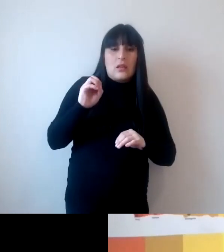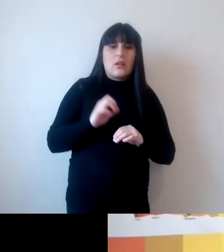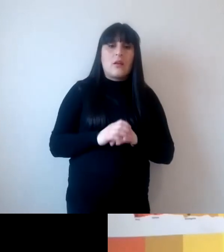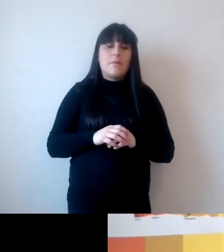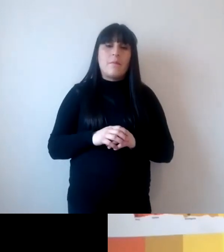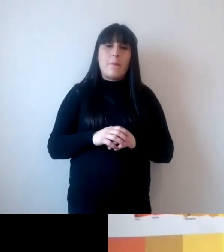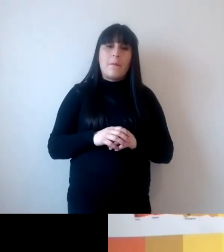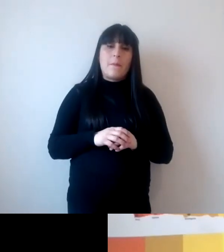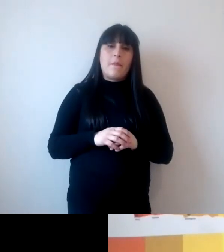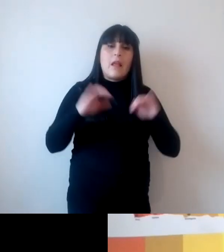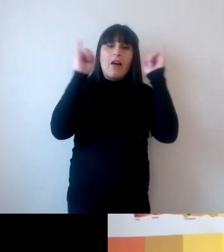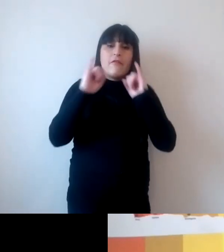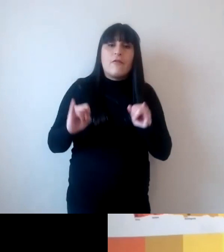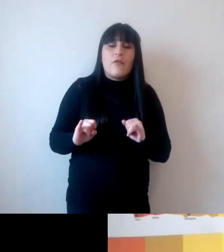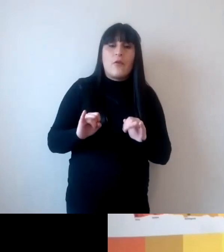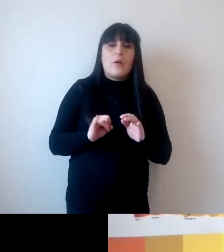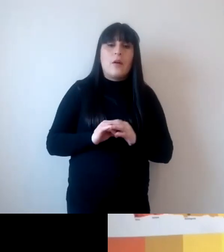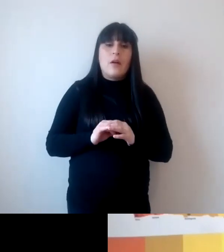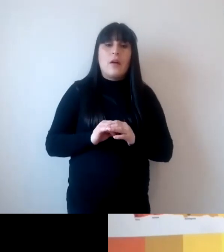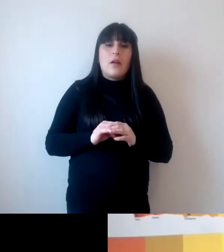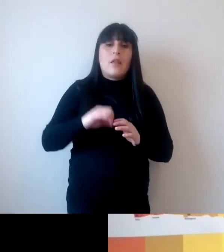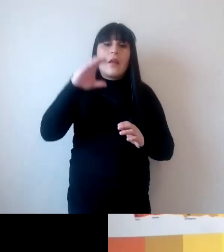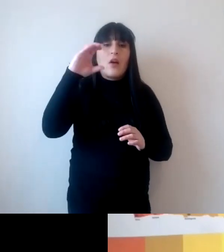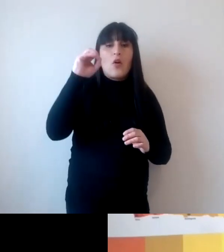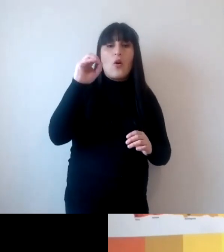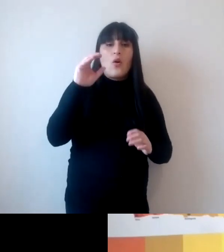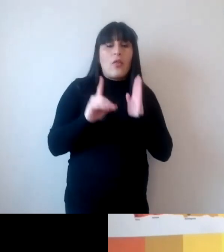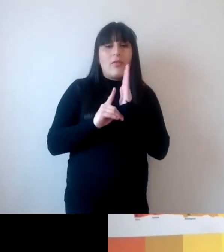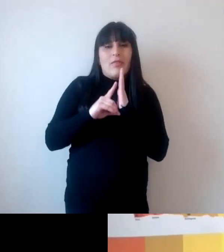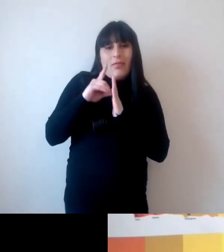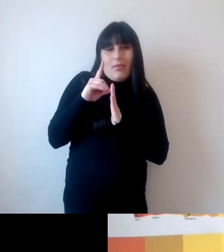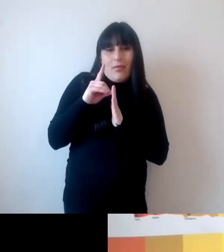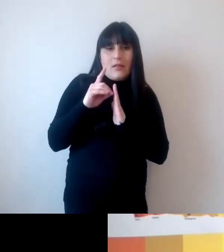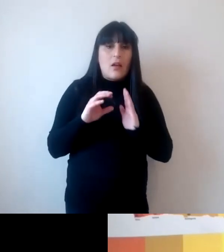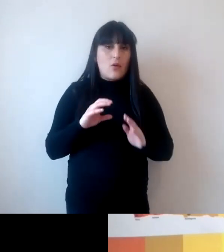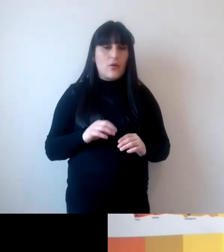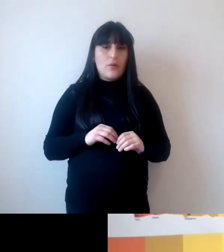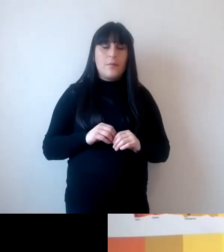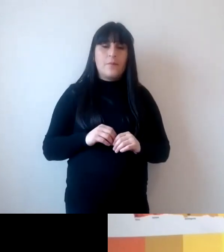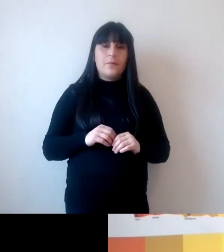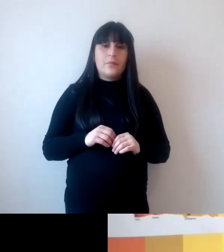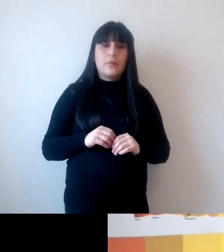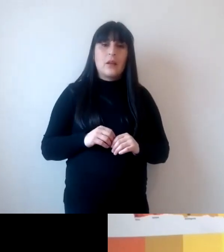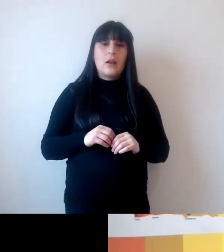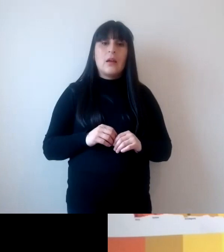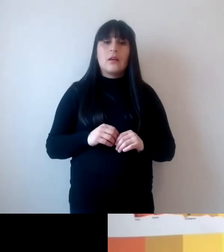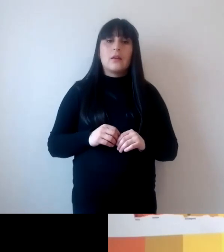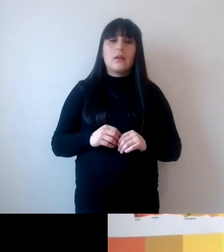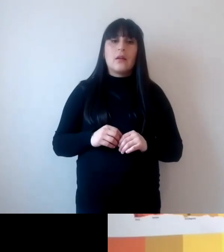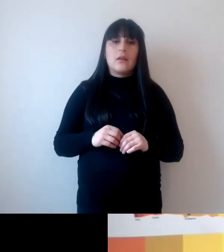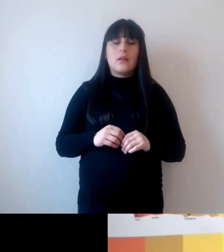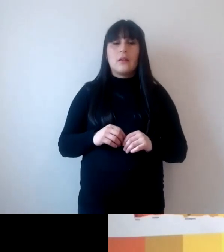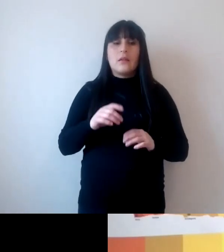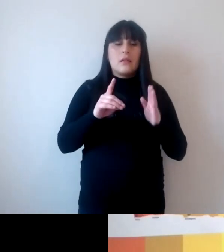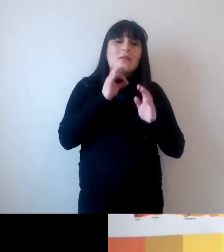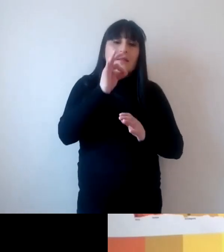comunista que era el concepto de ecodesarrollo que era el primer concepto que surge del entorno de la conferencia de Estocolmo del año